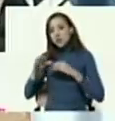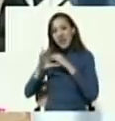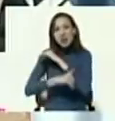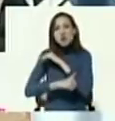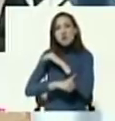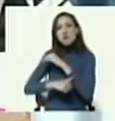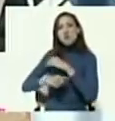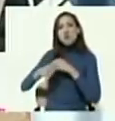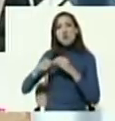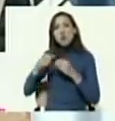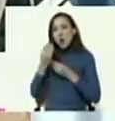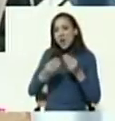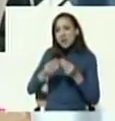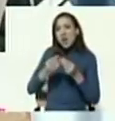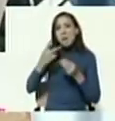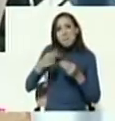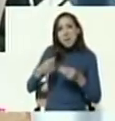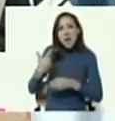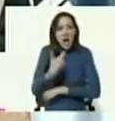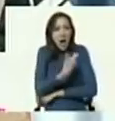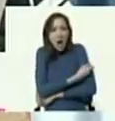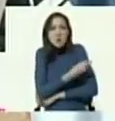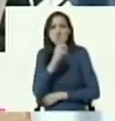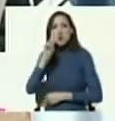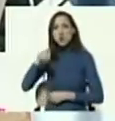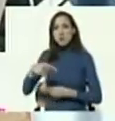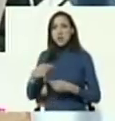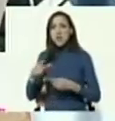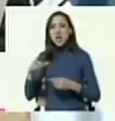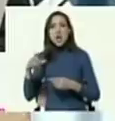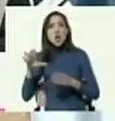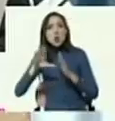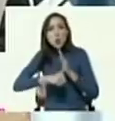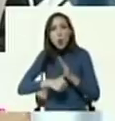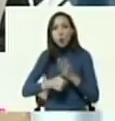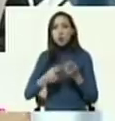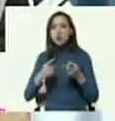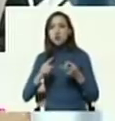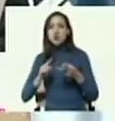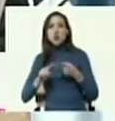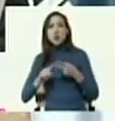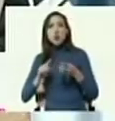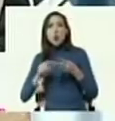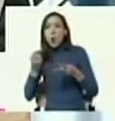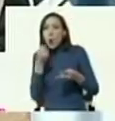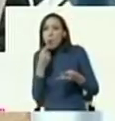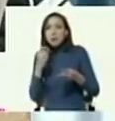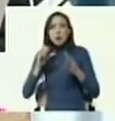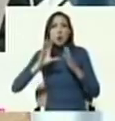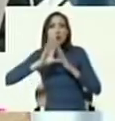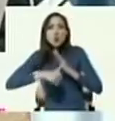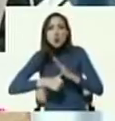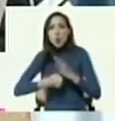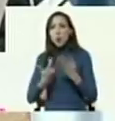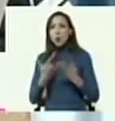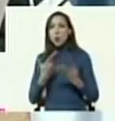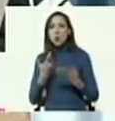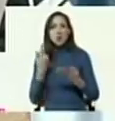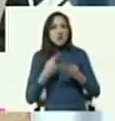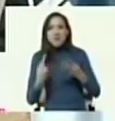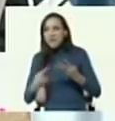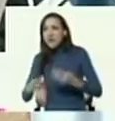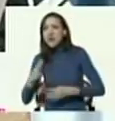de ampollas varias. 50.186 unidades de medicamentos varios, como antibióticos,